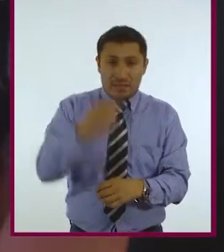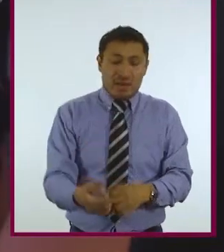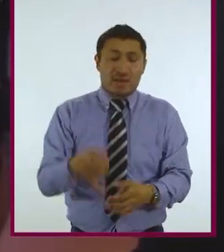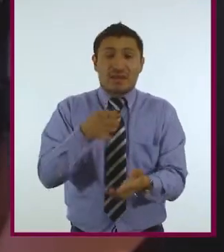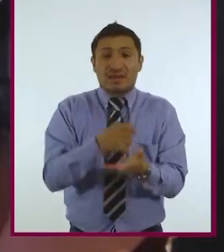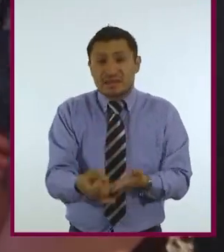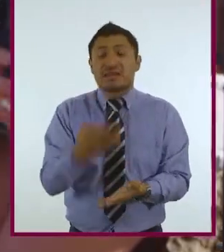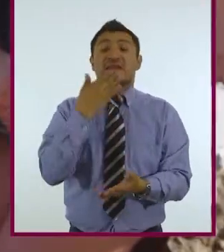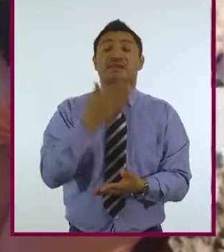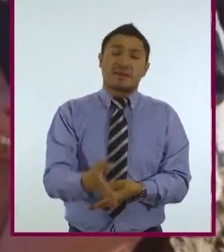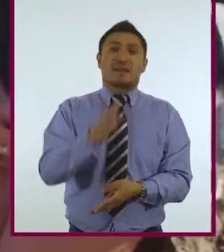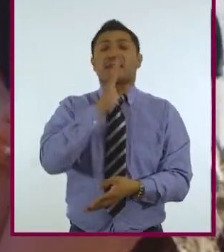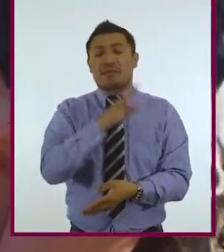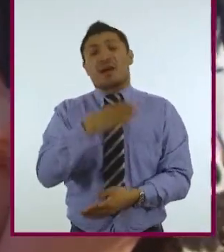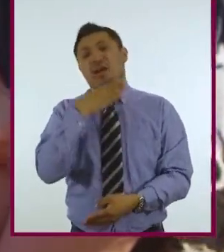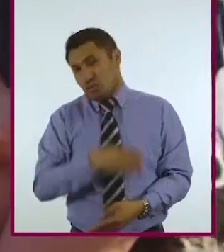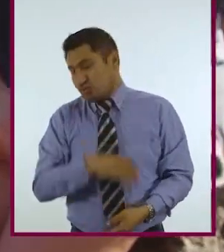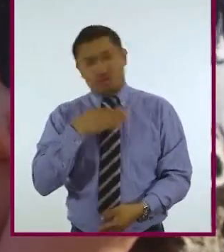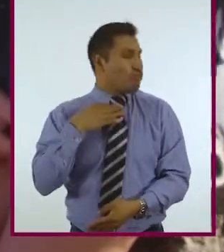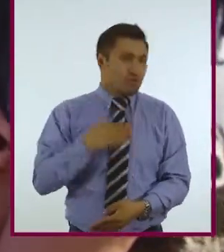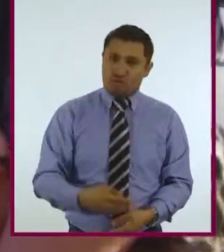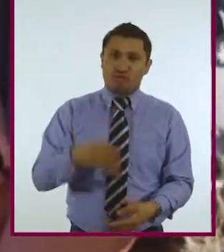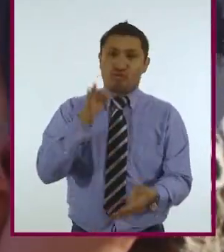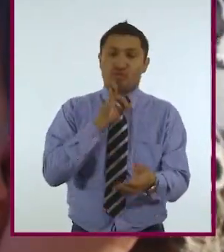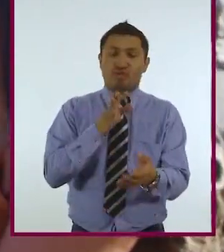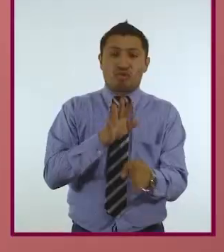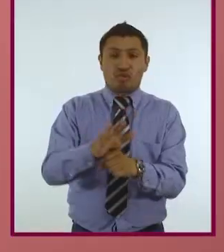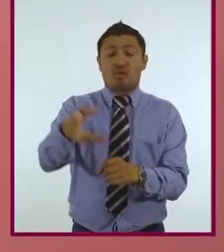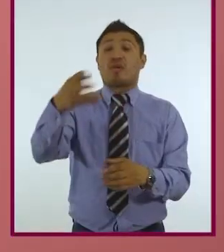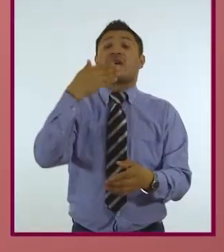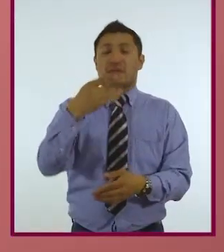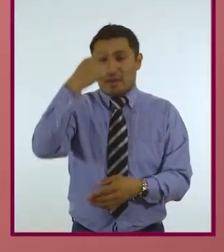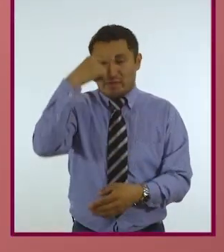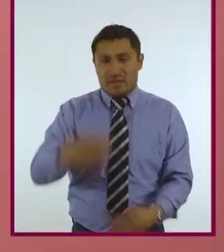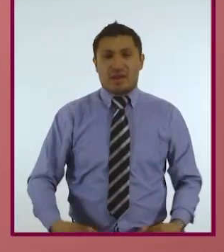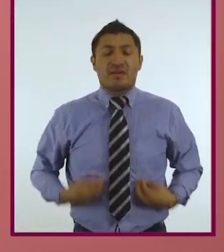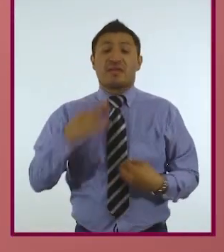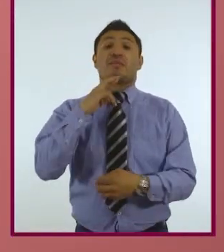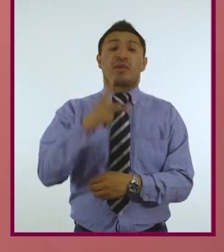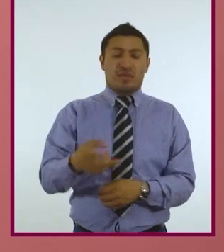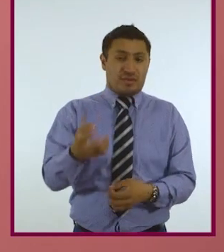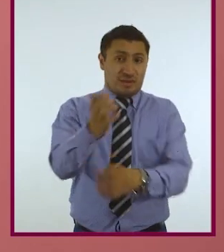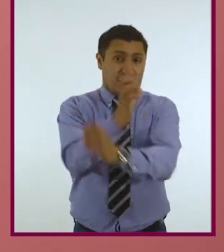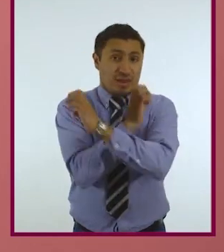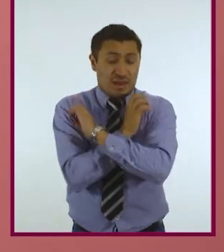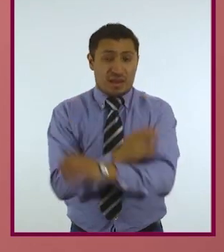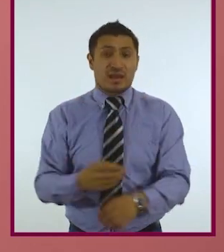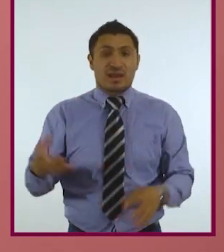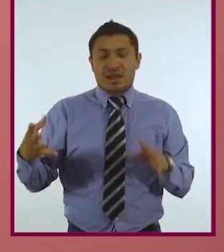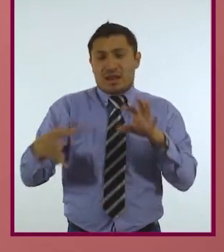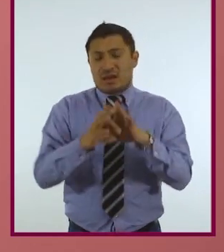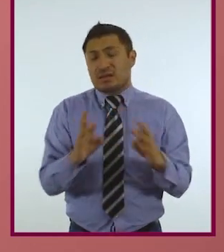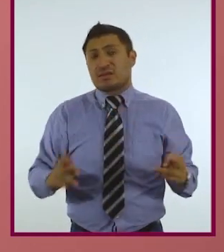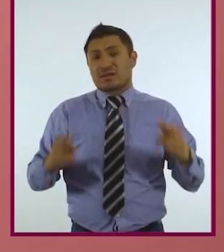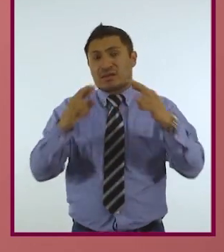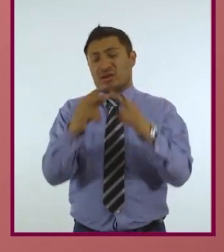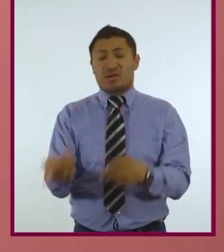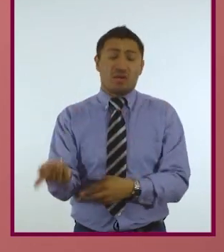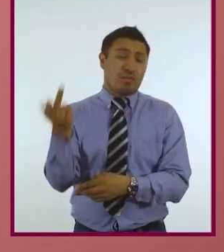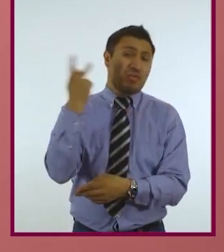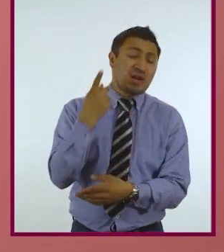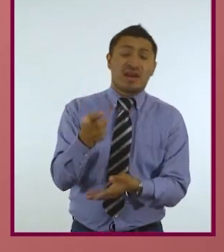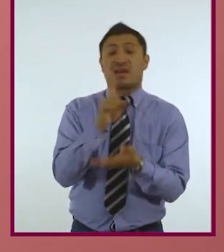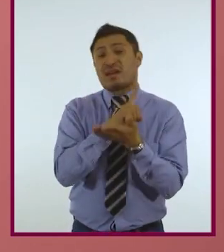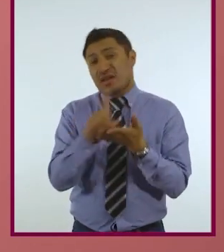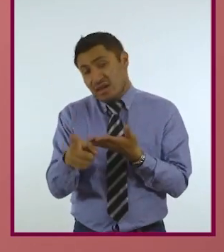lo justo y lo injusto, lo que es correcto para vivir mejor. La ética aplicada ha acompañado a la religión, a la política,